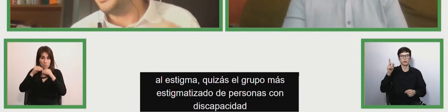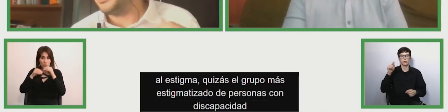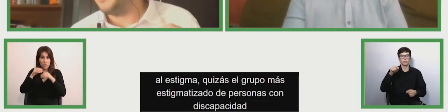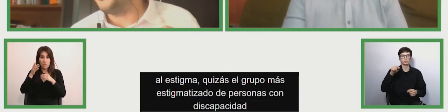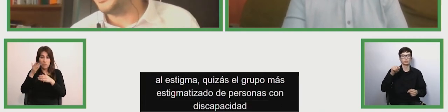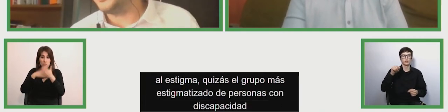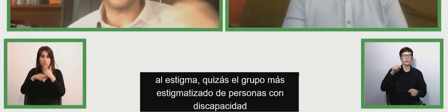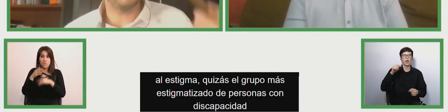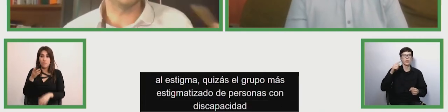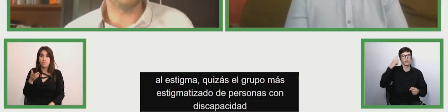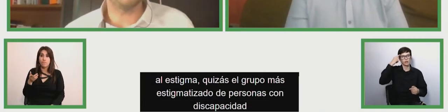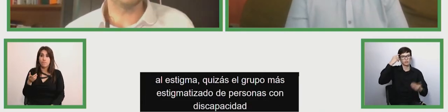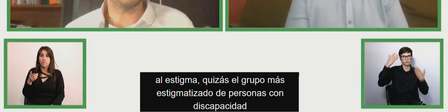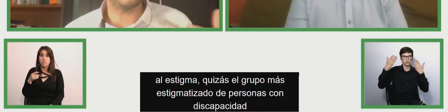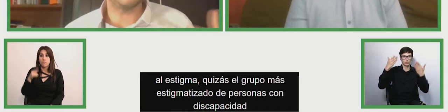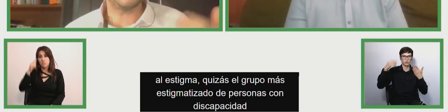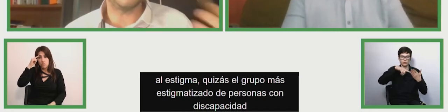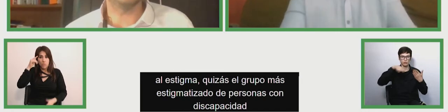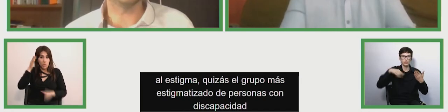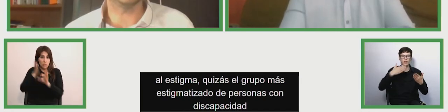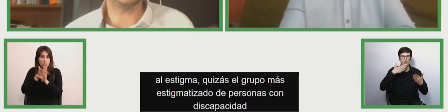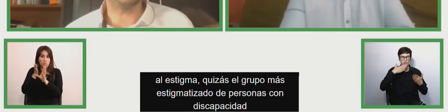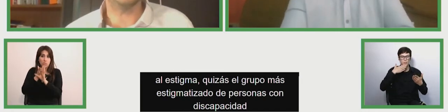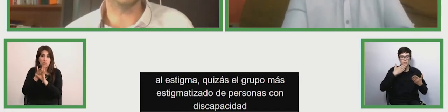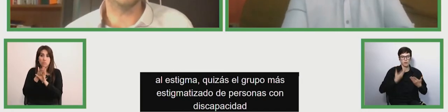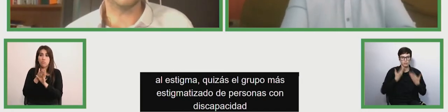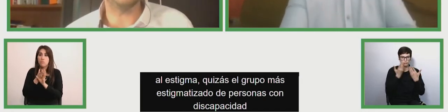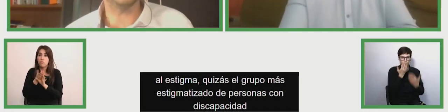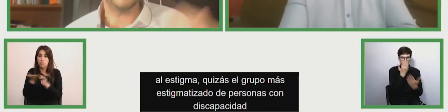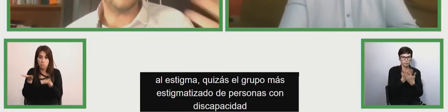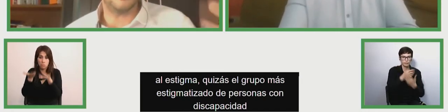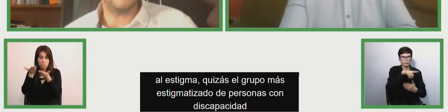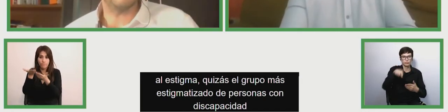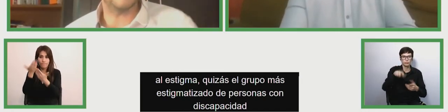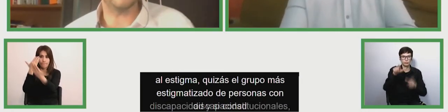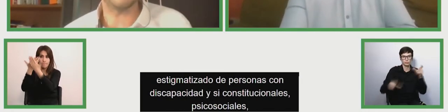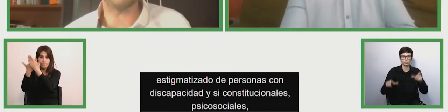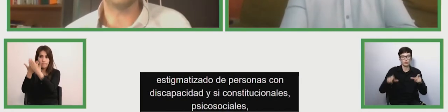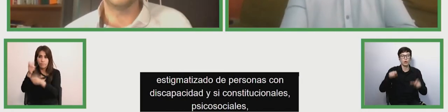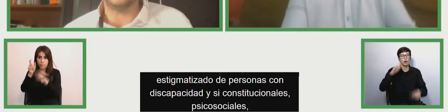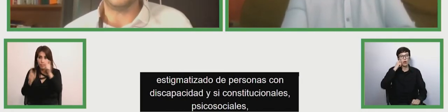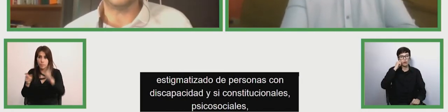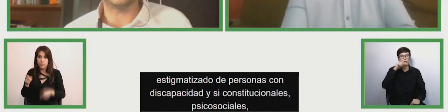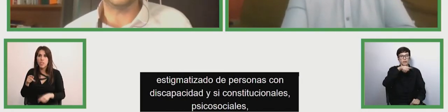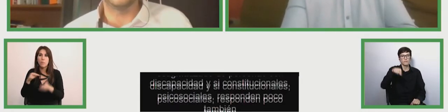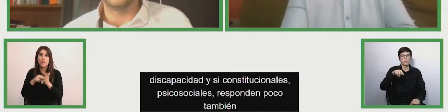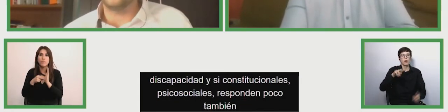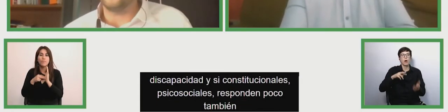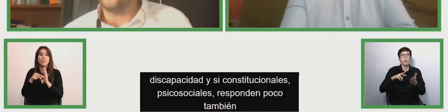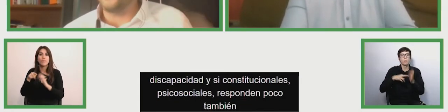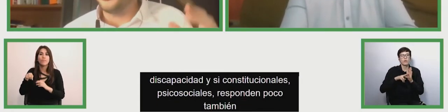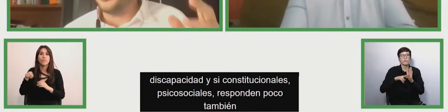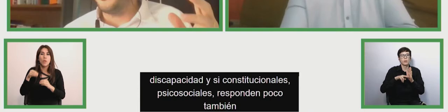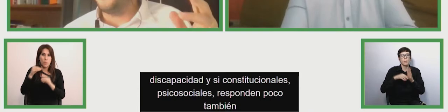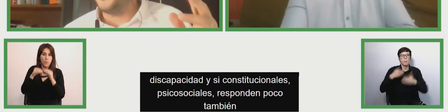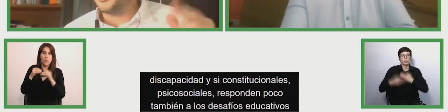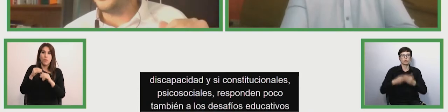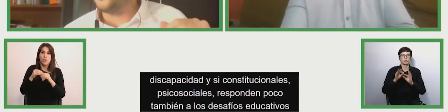eso responde un poco también a los desafíos educativos que Cinsia mencionaba en su